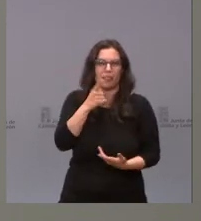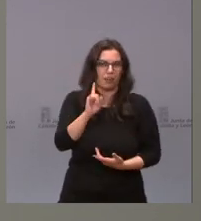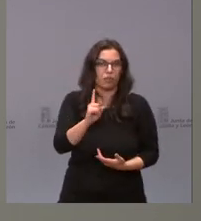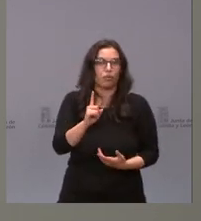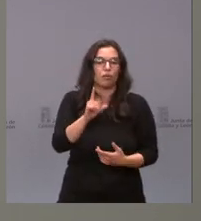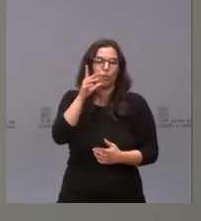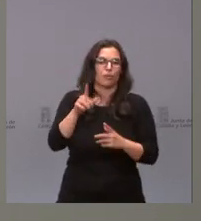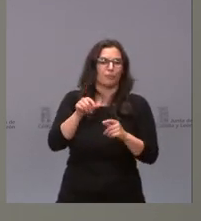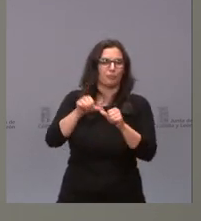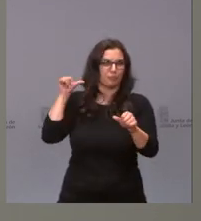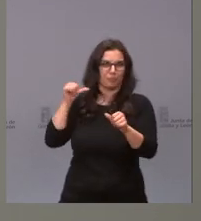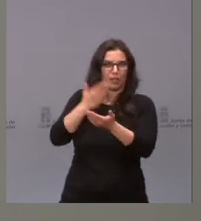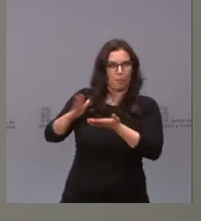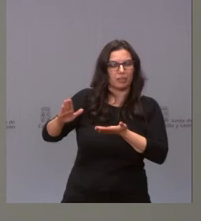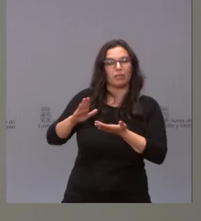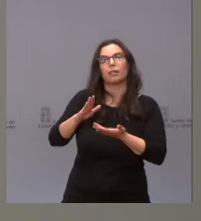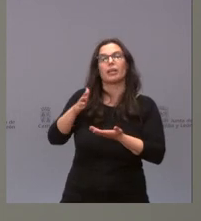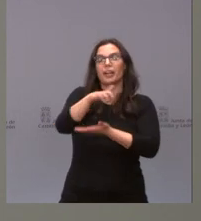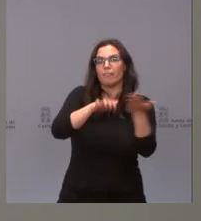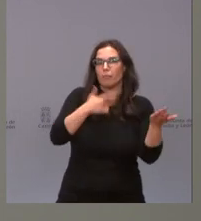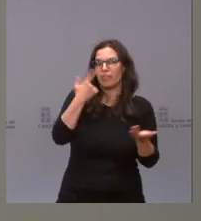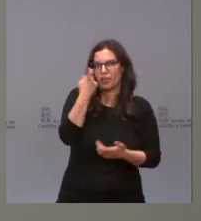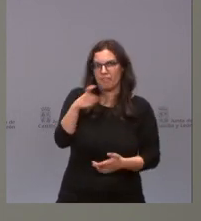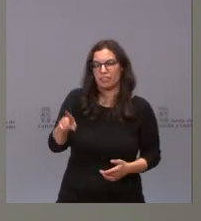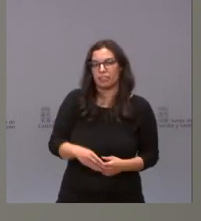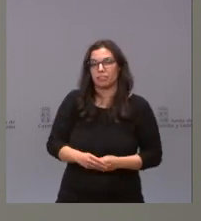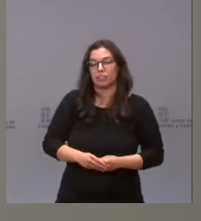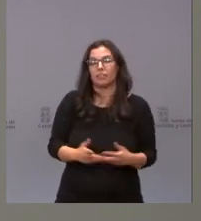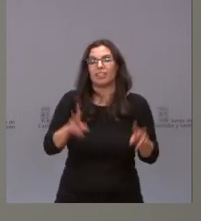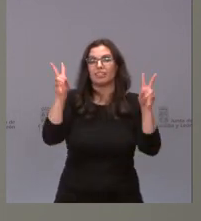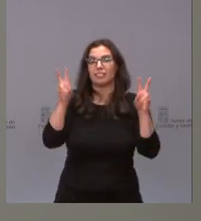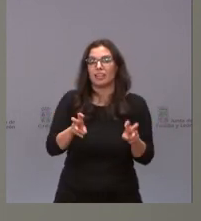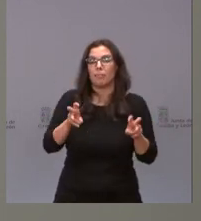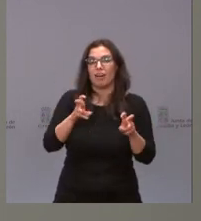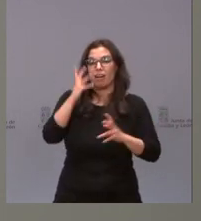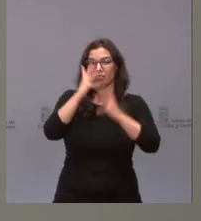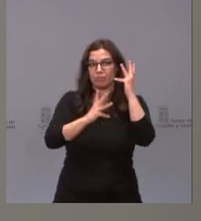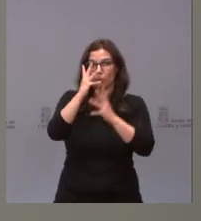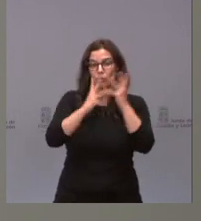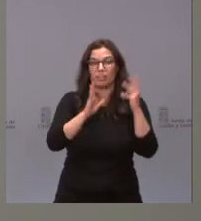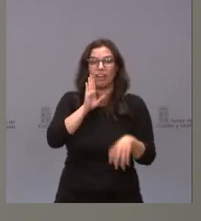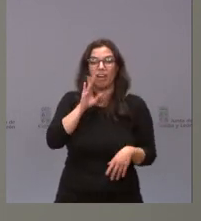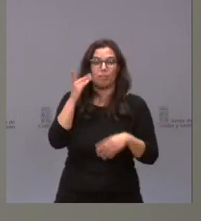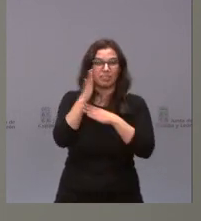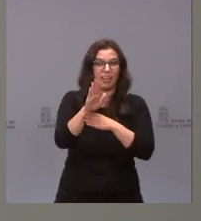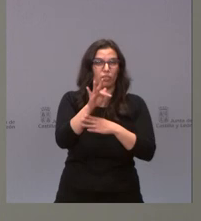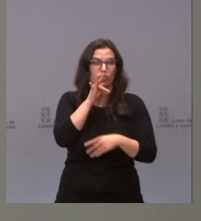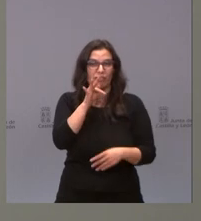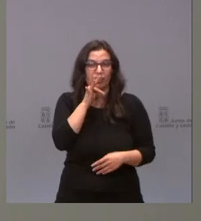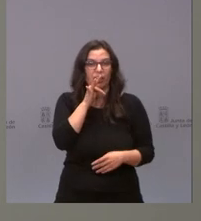respecto al informe de la Junta nos dice que no es necesario y respecto a las cuentas que nos habían presentado